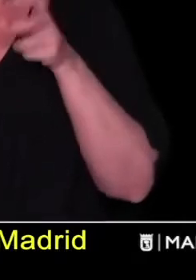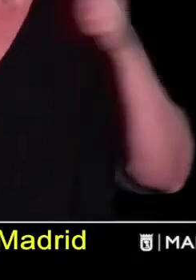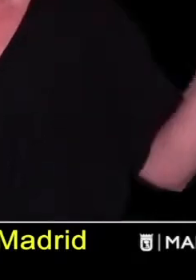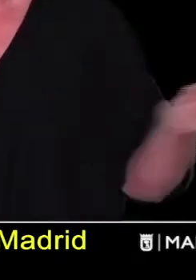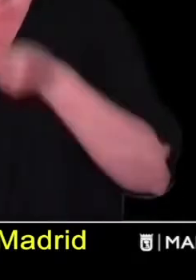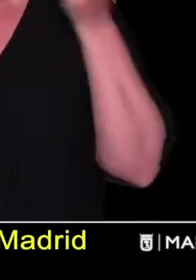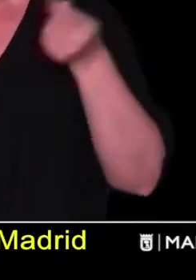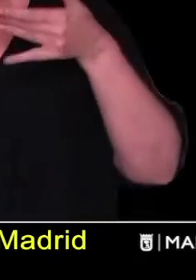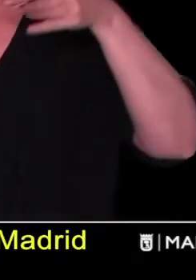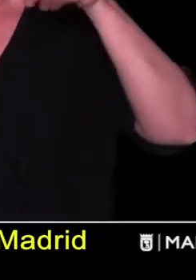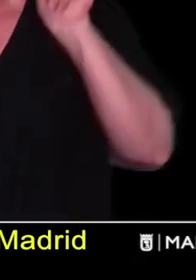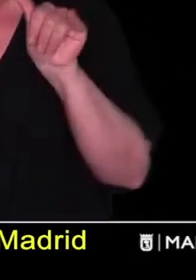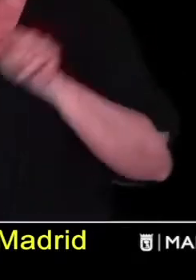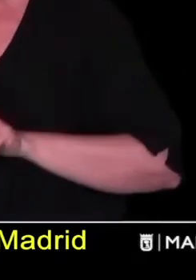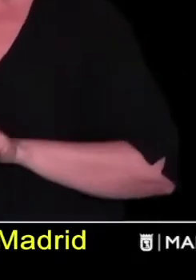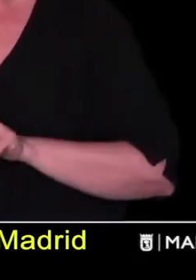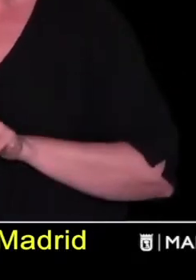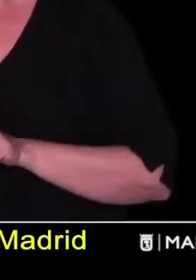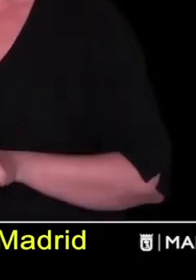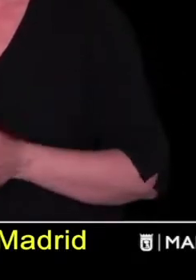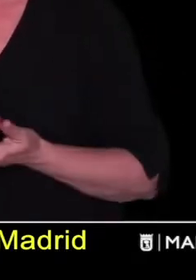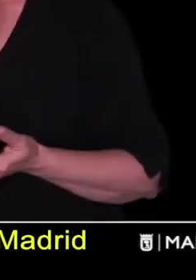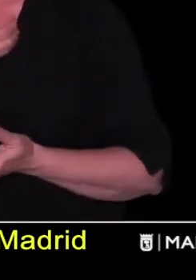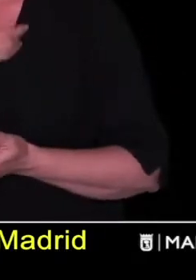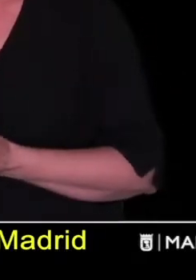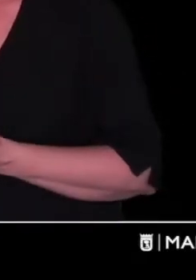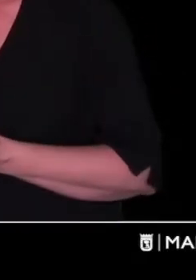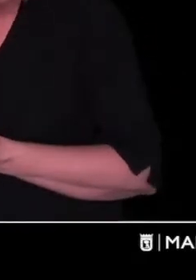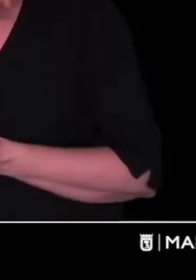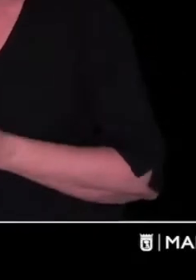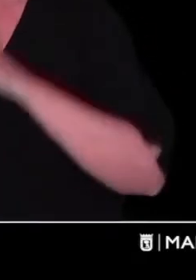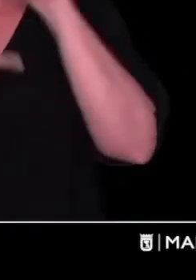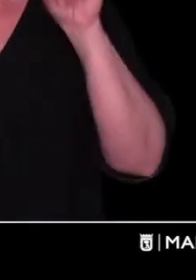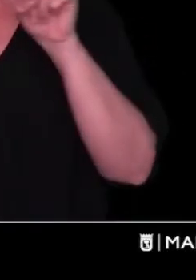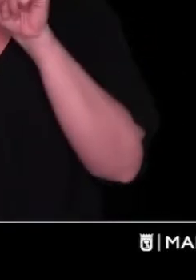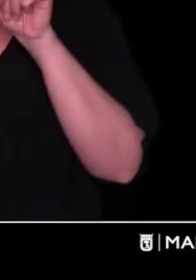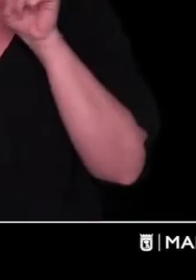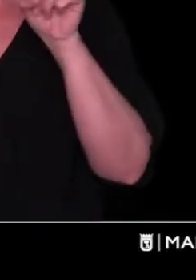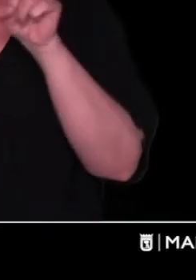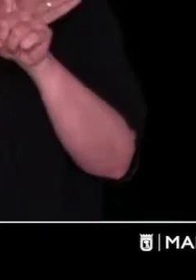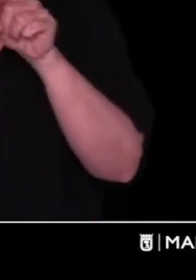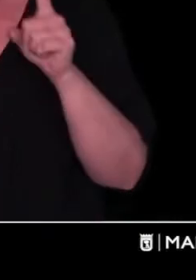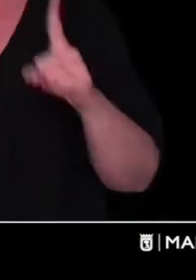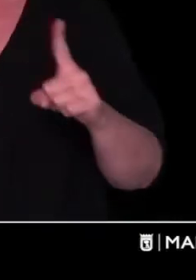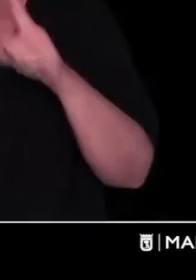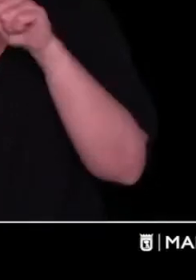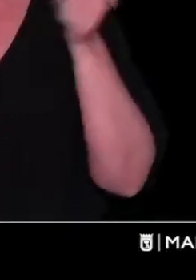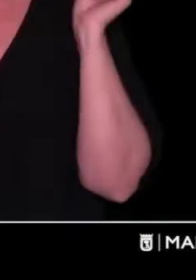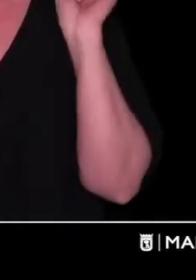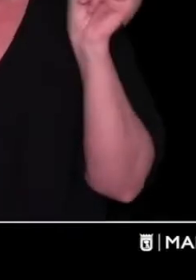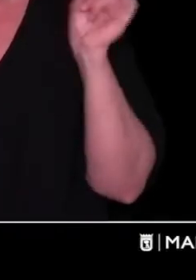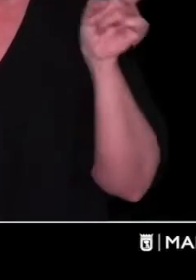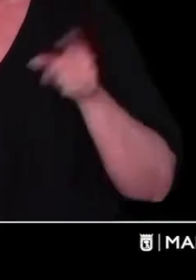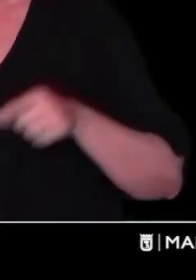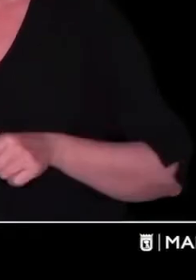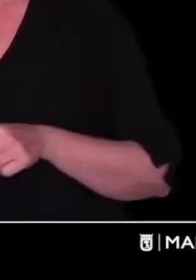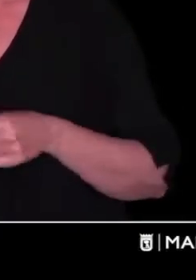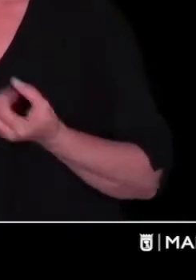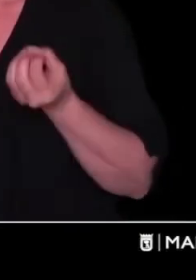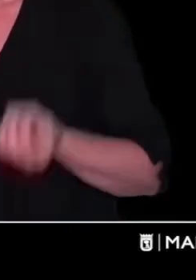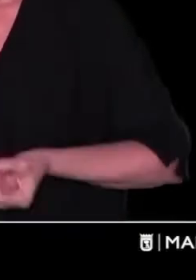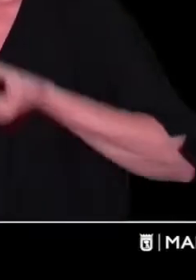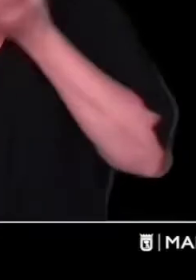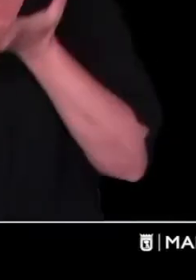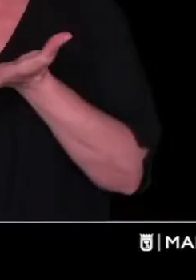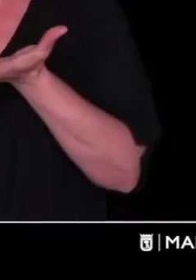sobre NIUNA, la campaña del Ayuntamiento de Madrid para prevenir la violencia sexual y dar a conocer